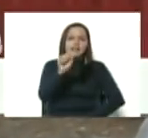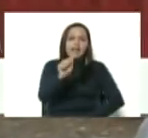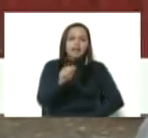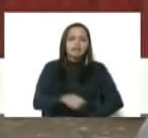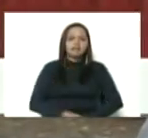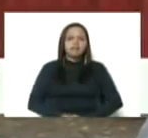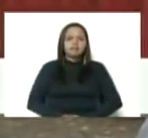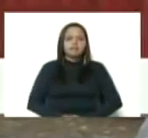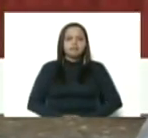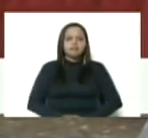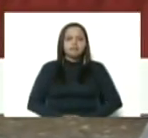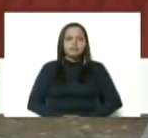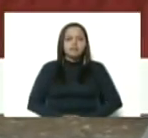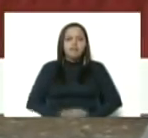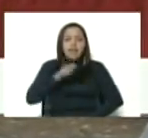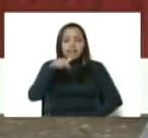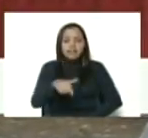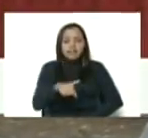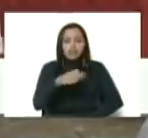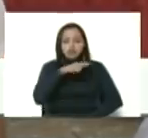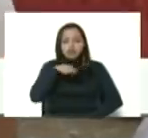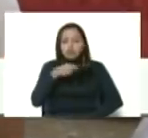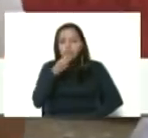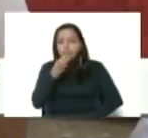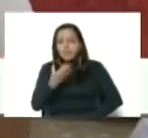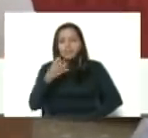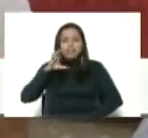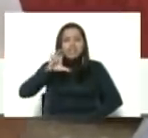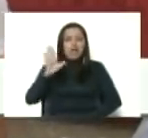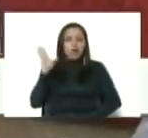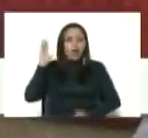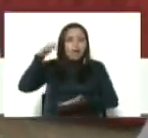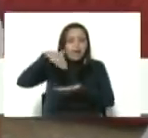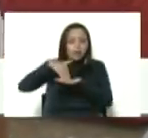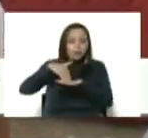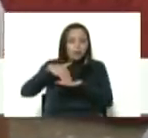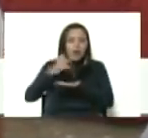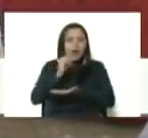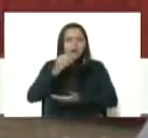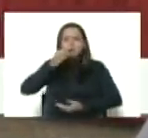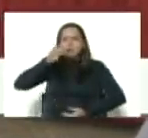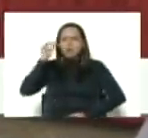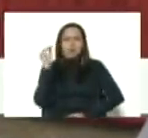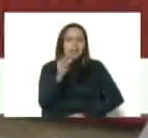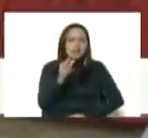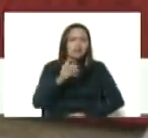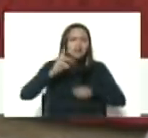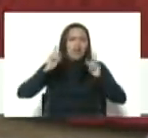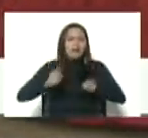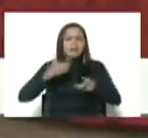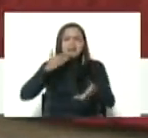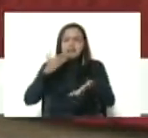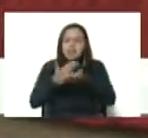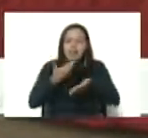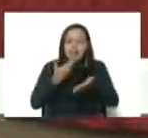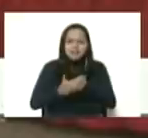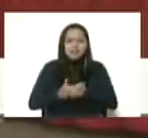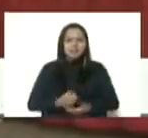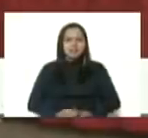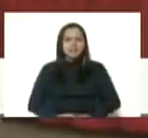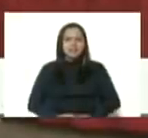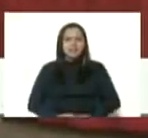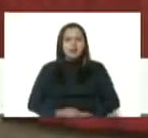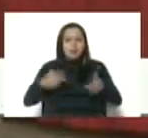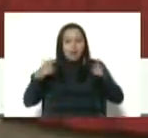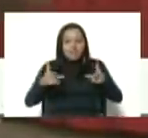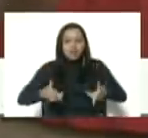Félix Rivas, desde nuestro glorioso estado Aragua. Le damos un beso y le damos las gracias por la